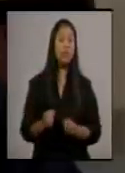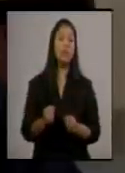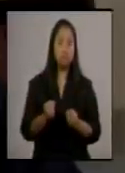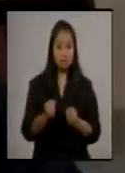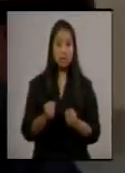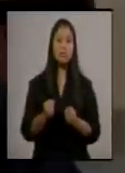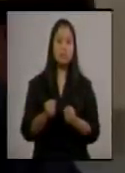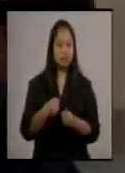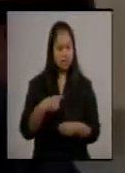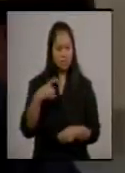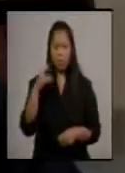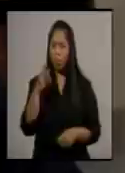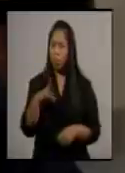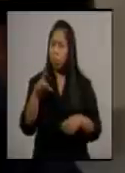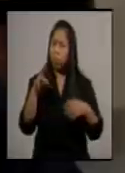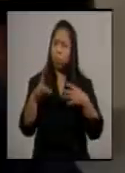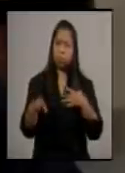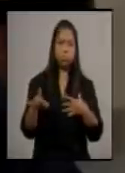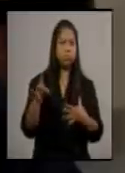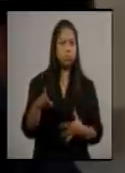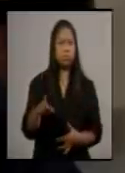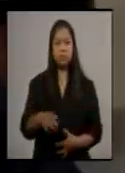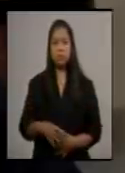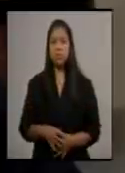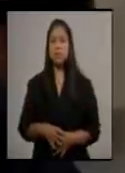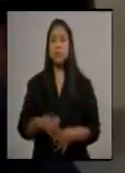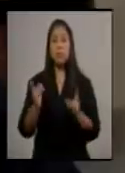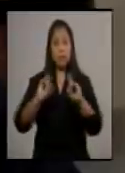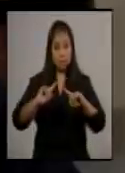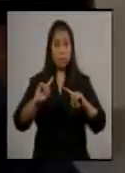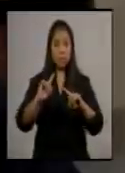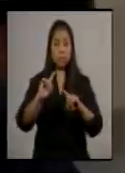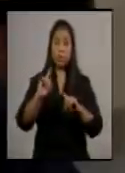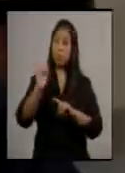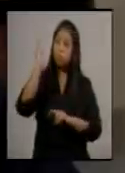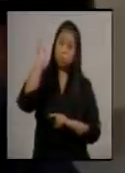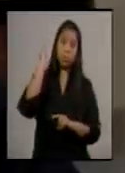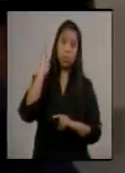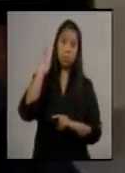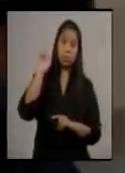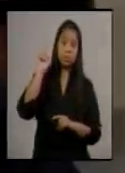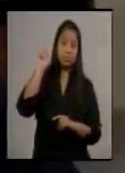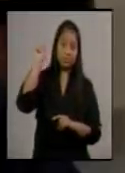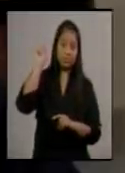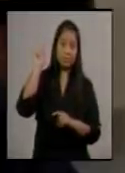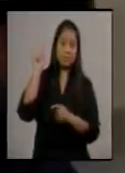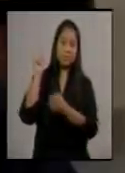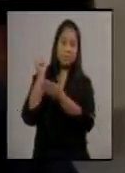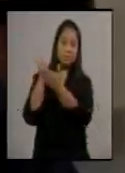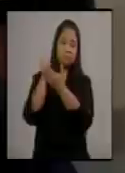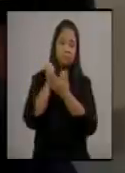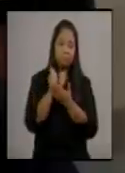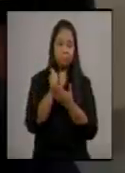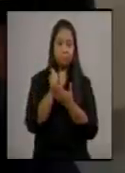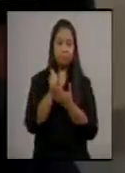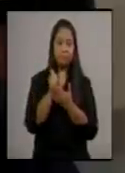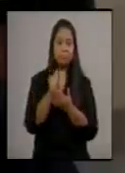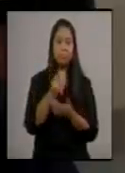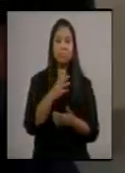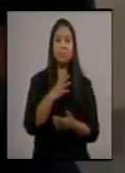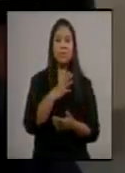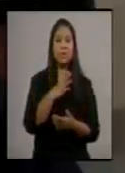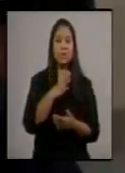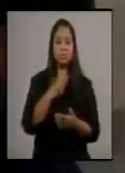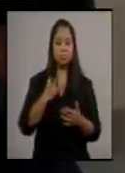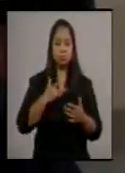es dolorosa. Sin embargo, Dios, hasta el momento me ha permitido tener una